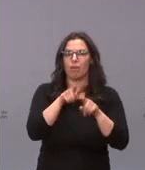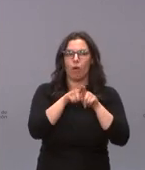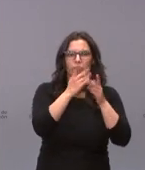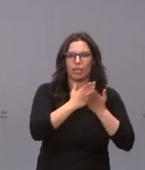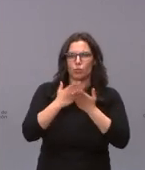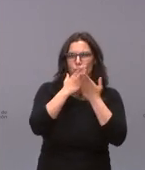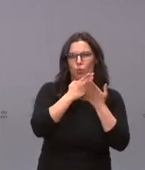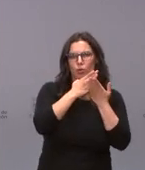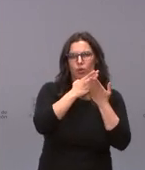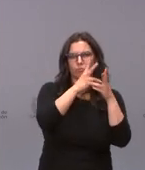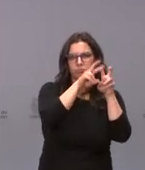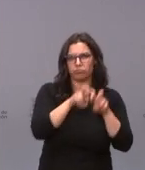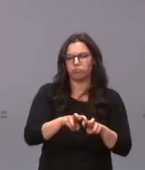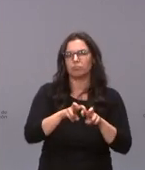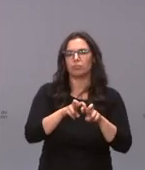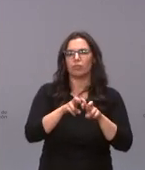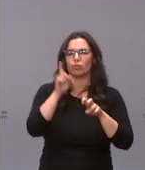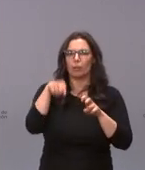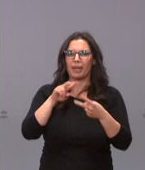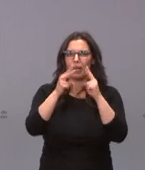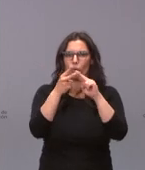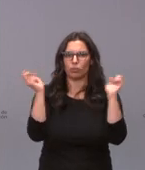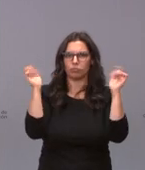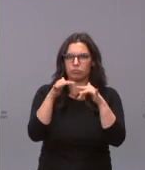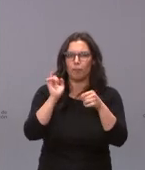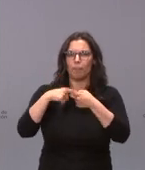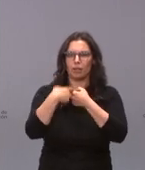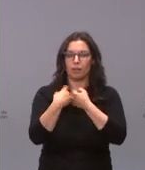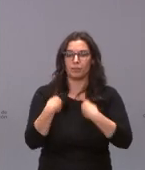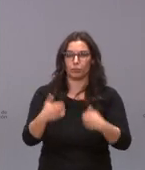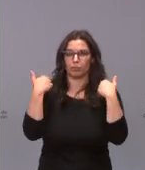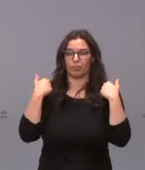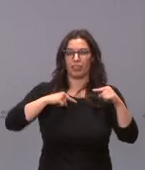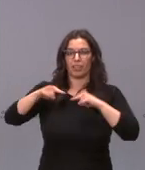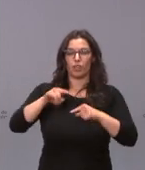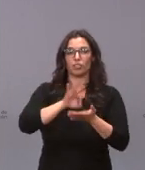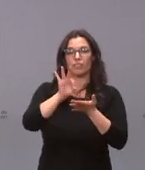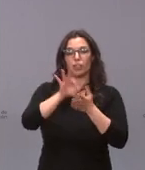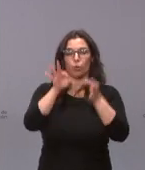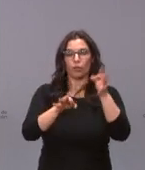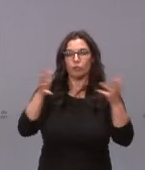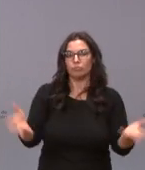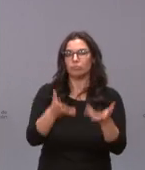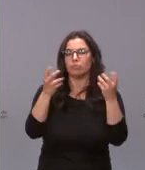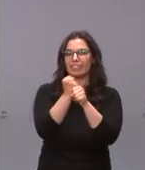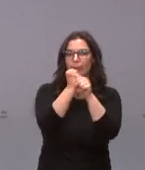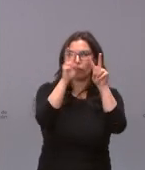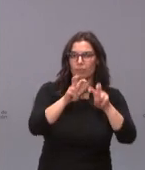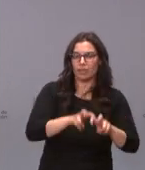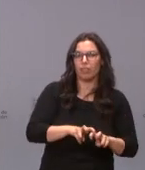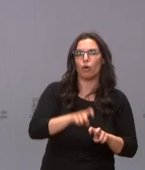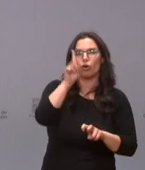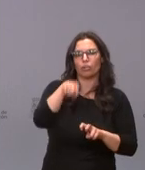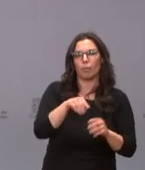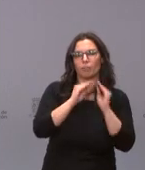y en la organización o participación en encuentros por parte de la Dirección de los Servicios Jurídicos promoviendo tanto trabajos de investigación o el